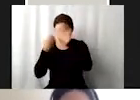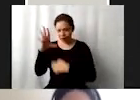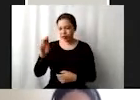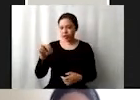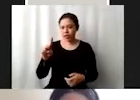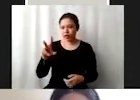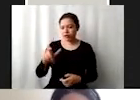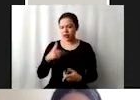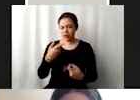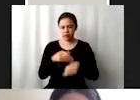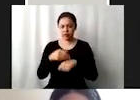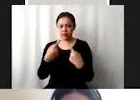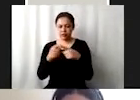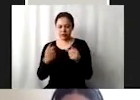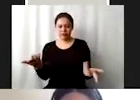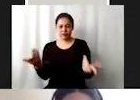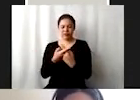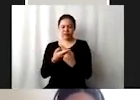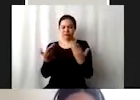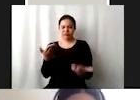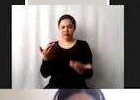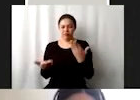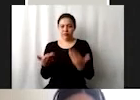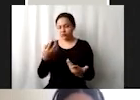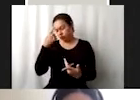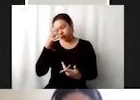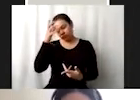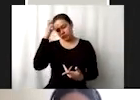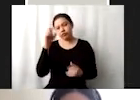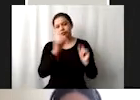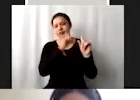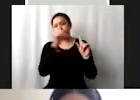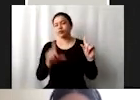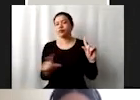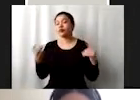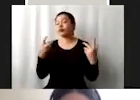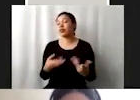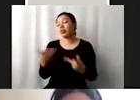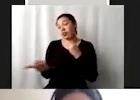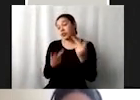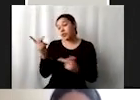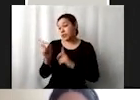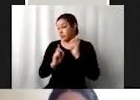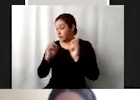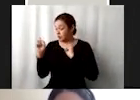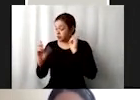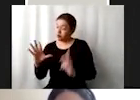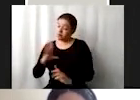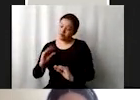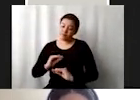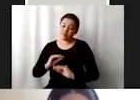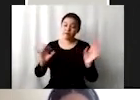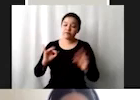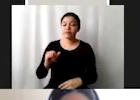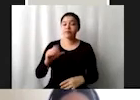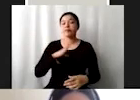Entonces, bueno, esto con arreglo a las definiciones nacionales es ampliamente cuestionable y entonces pues es un